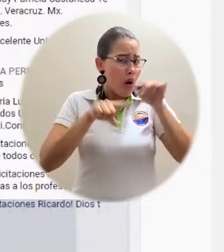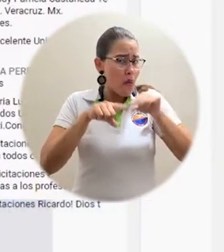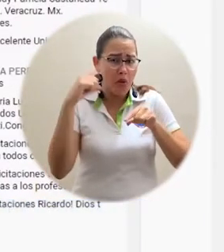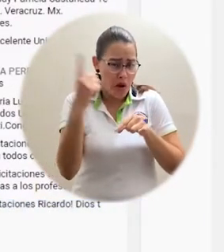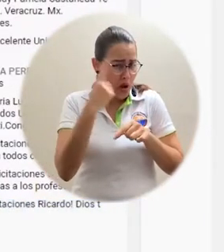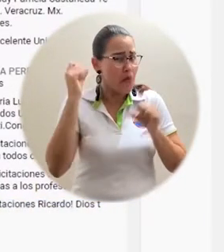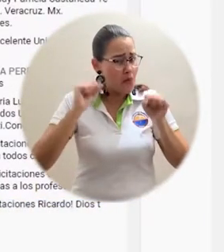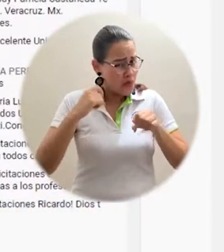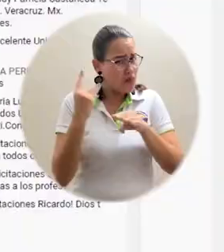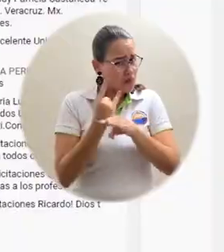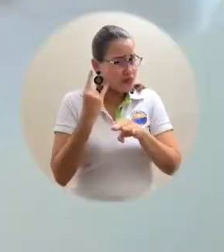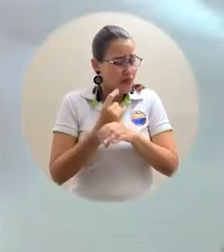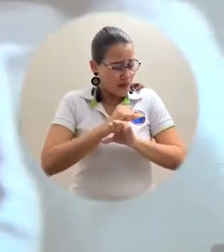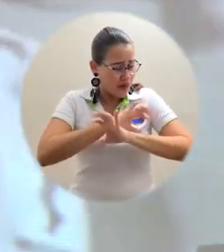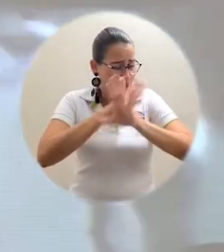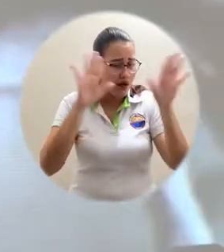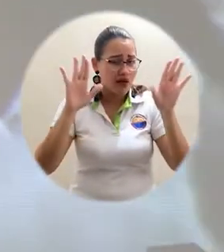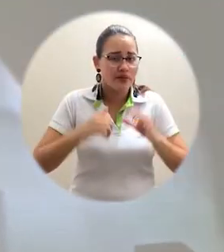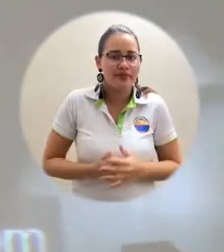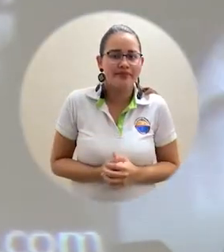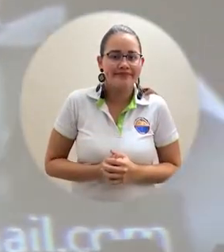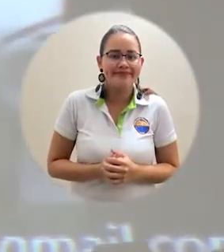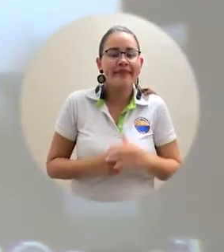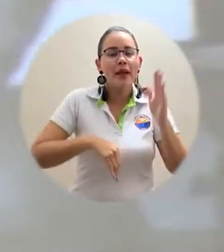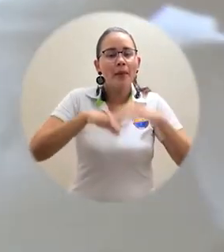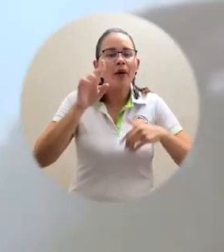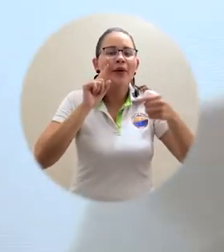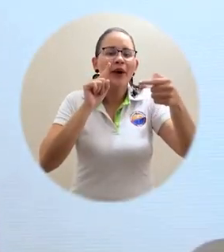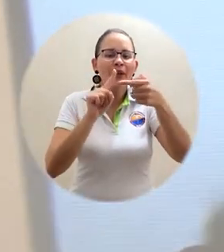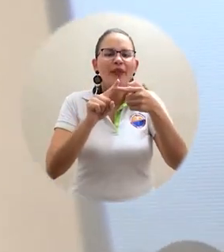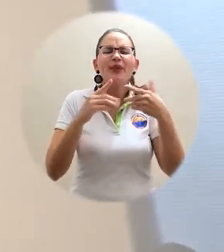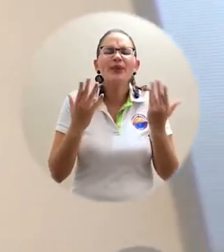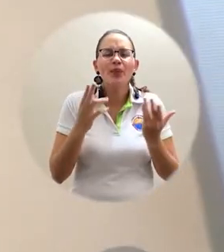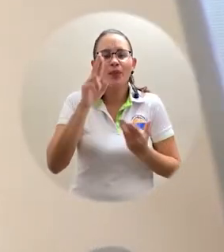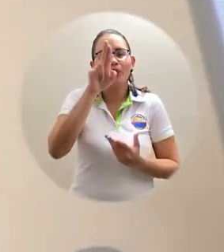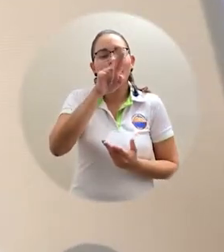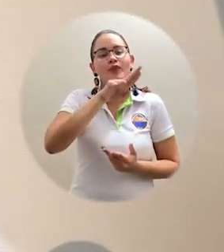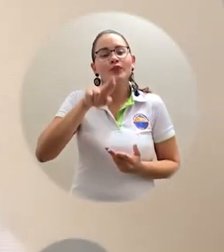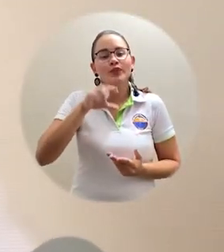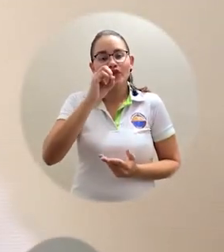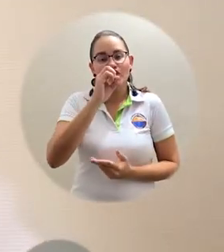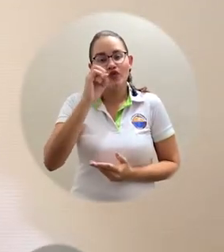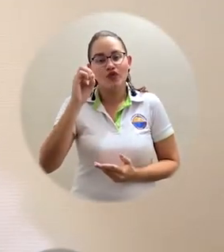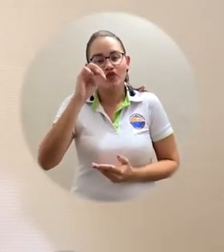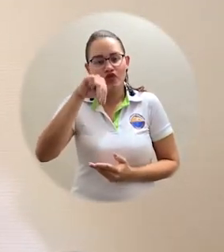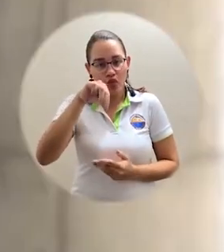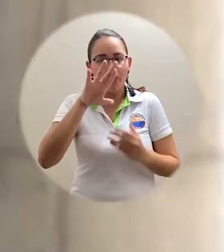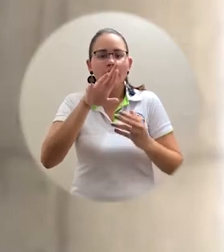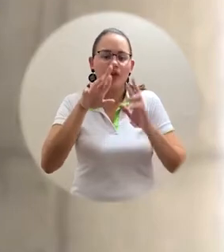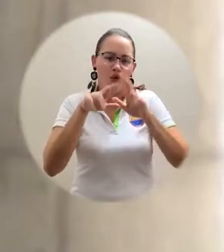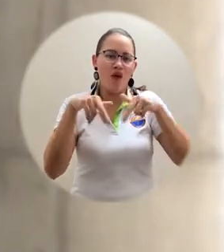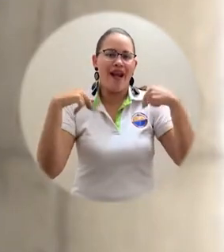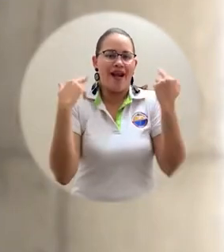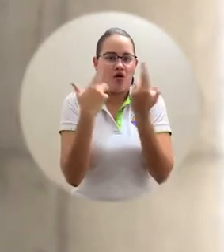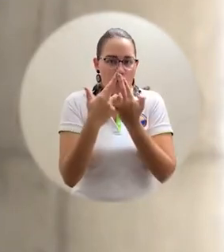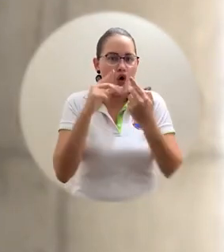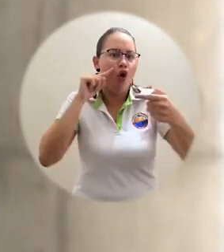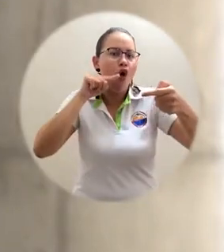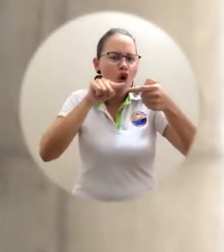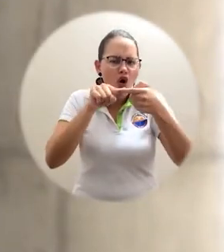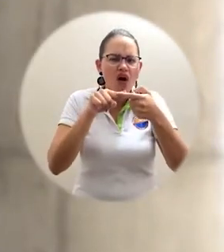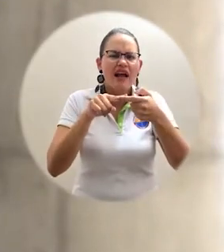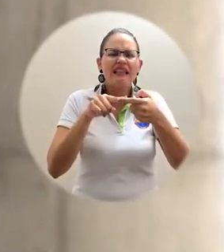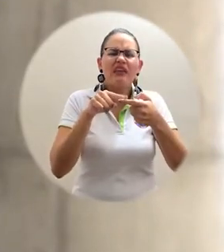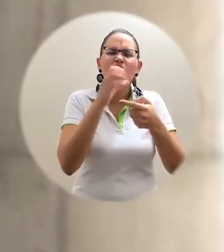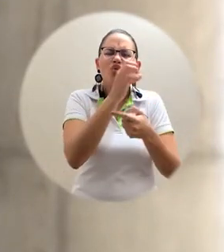lo requiera. A través de la plataforma Zoom generamos una reunión, esa reunión nos genera un código de acceso y ese código de acceso